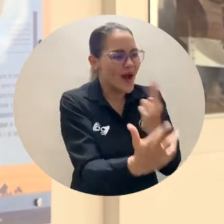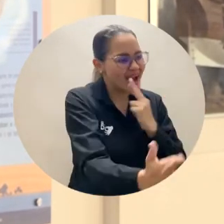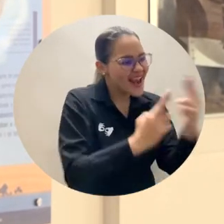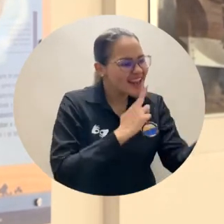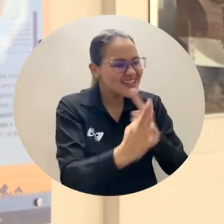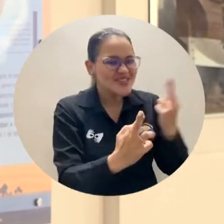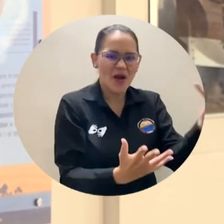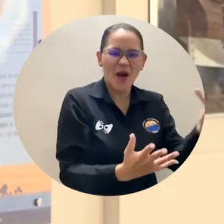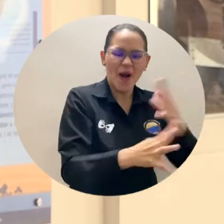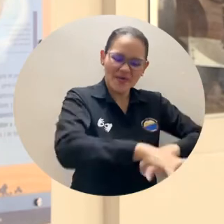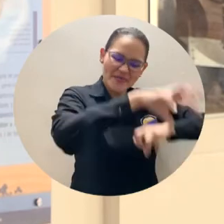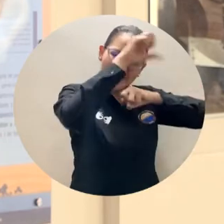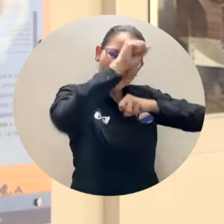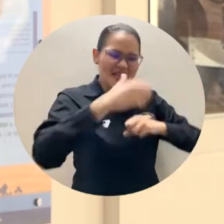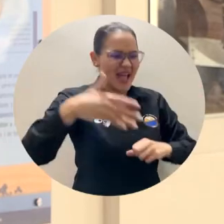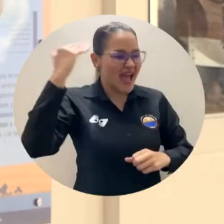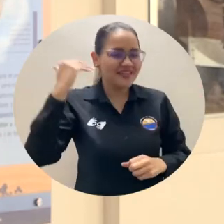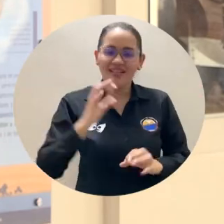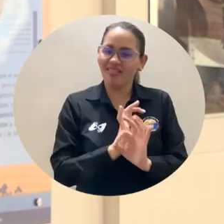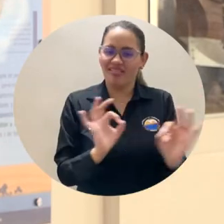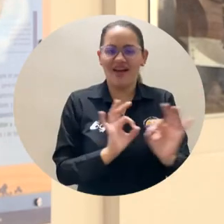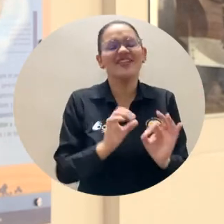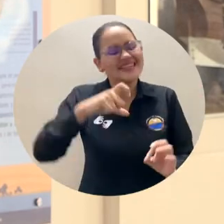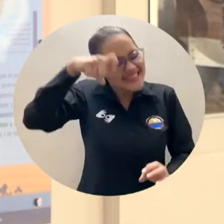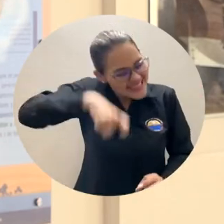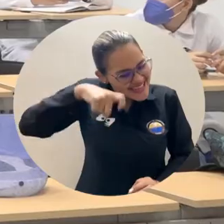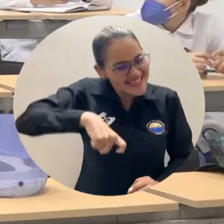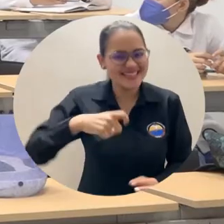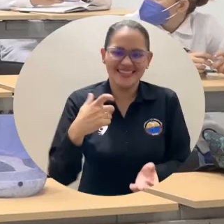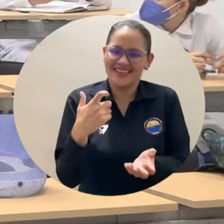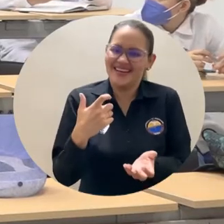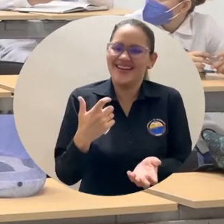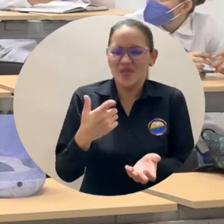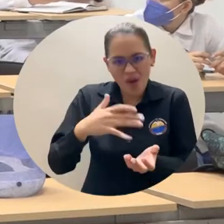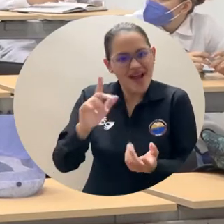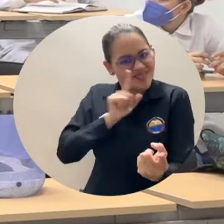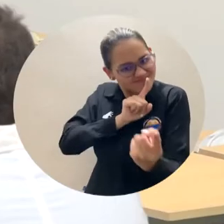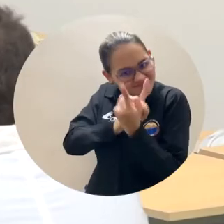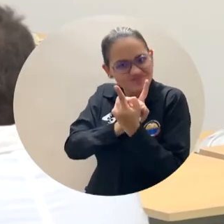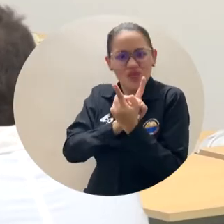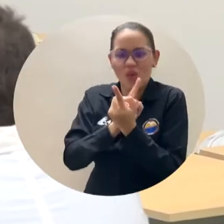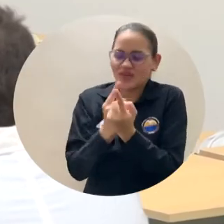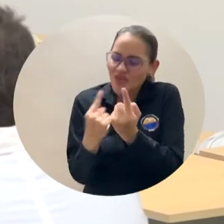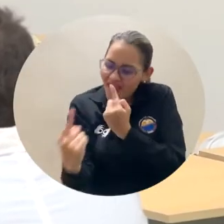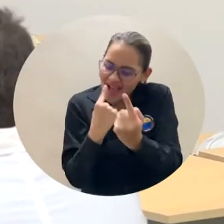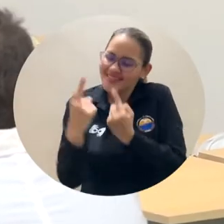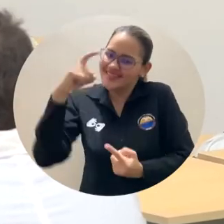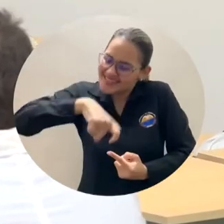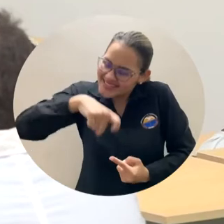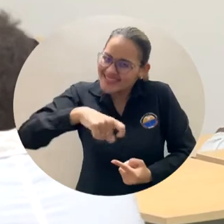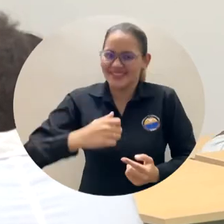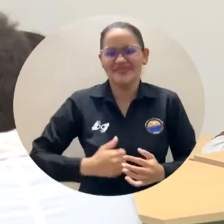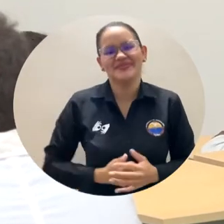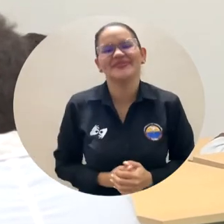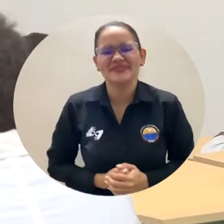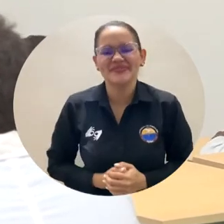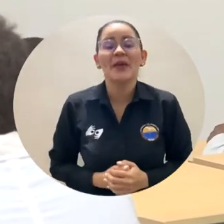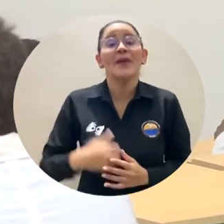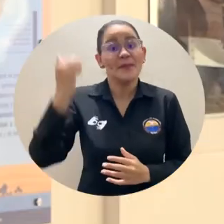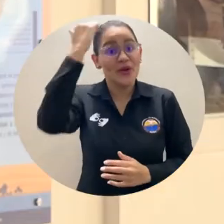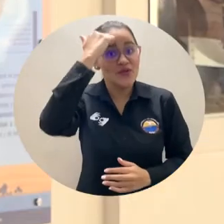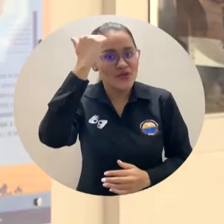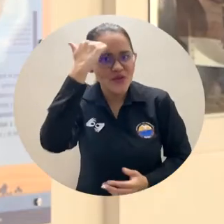establecer unas relaciones de aprendizaje como las que teníamos anteriormente, necesitamos esos momentos de